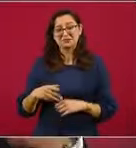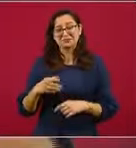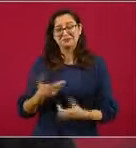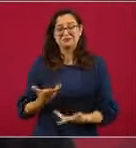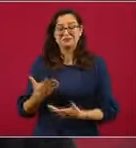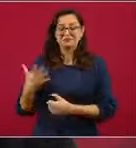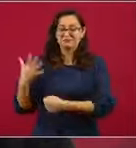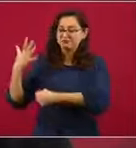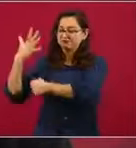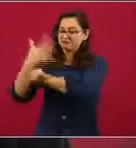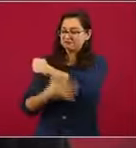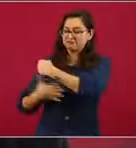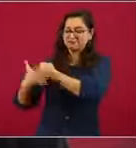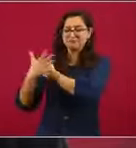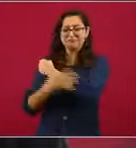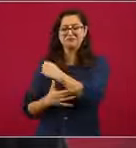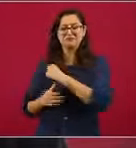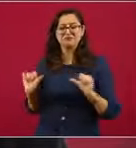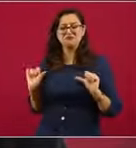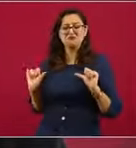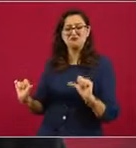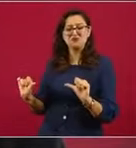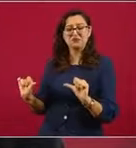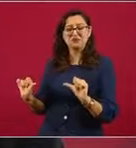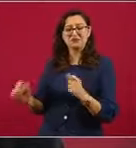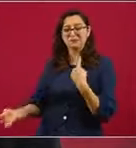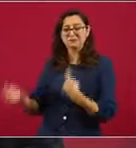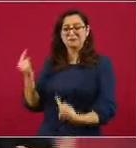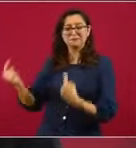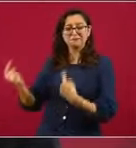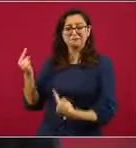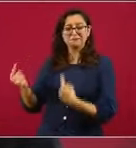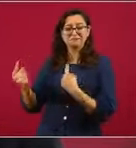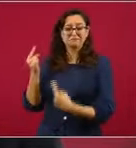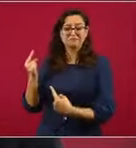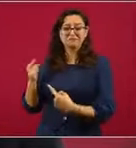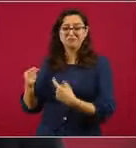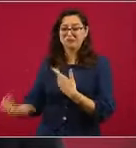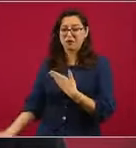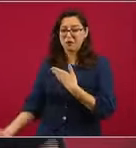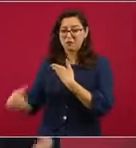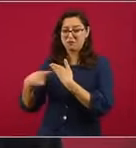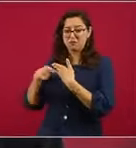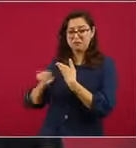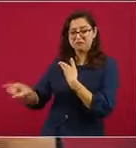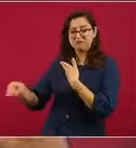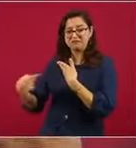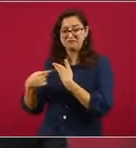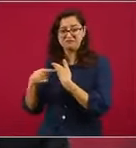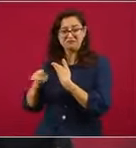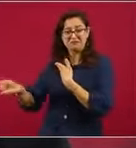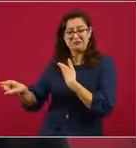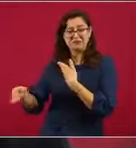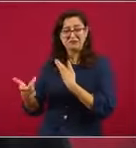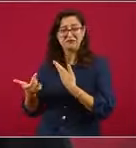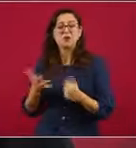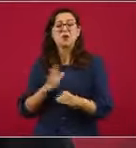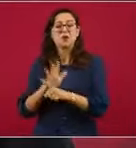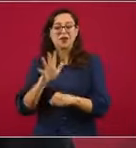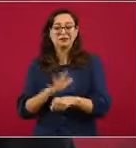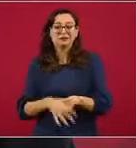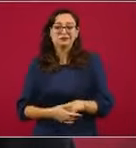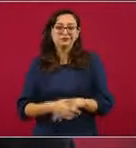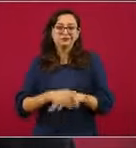la causa que se defiende, la transformación de México, el acabar con la corrupción.